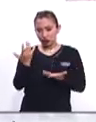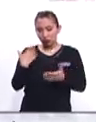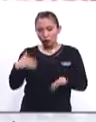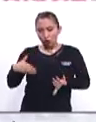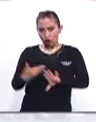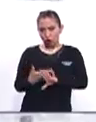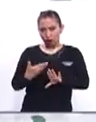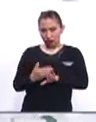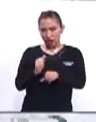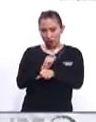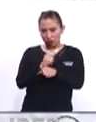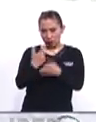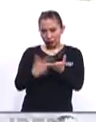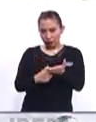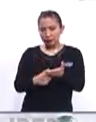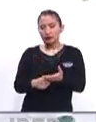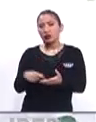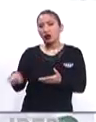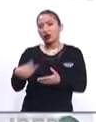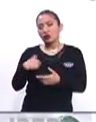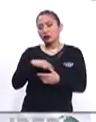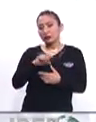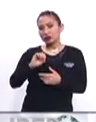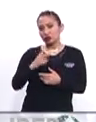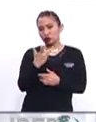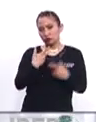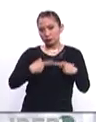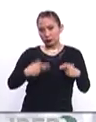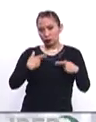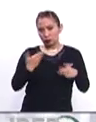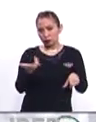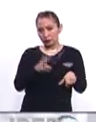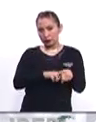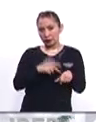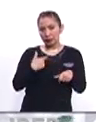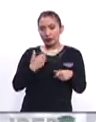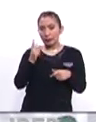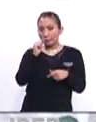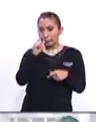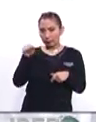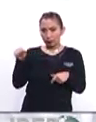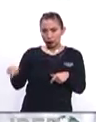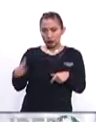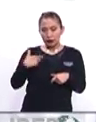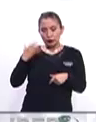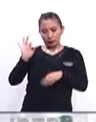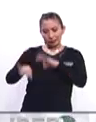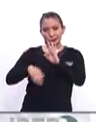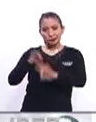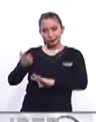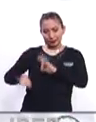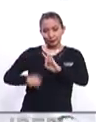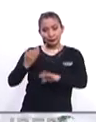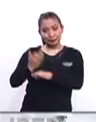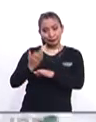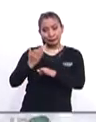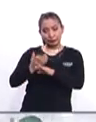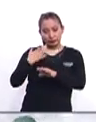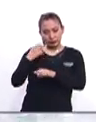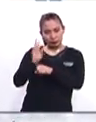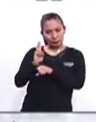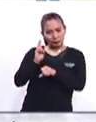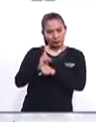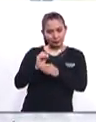ataque. Tenemos en el momento 28 personas en el hospital de la policía, las cuales pues obviamente se encuentran bajo